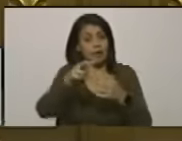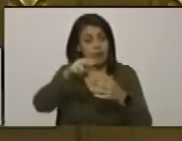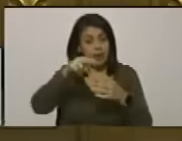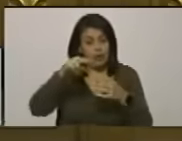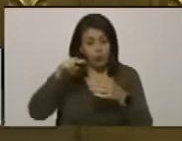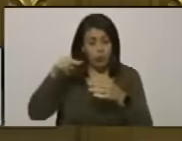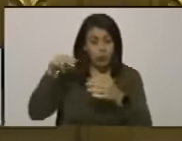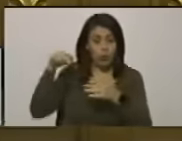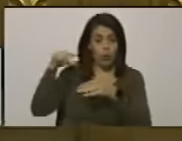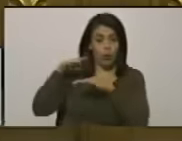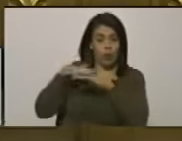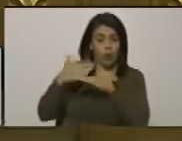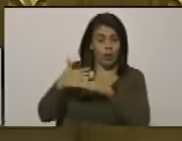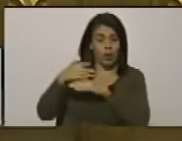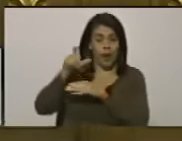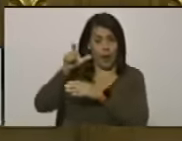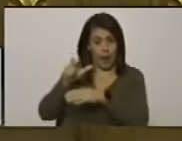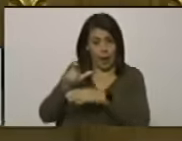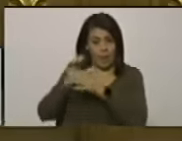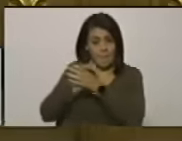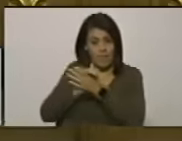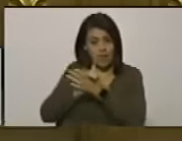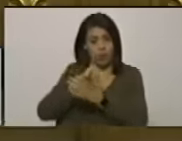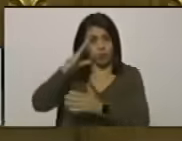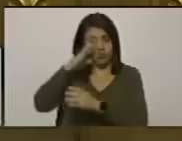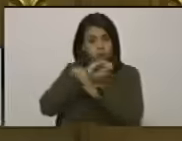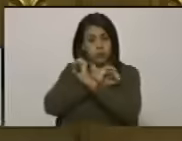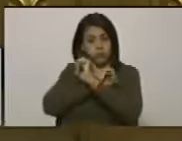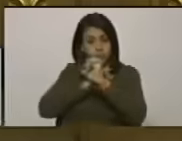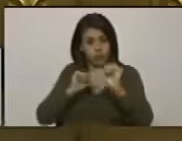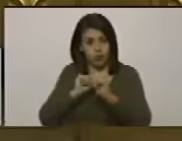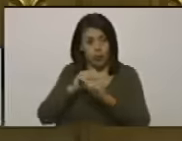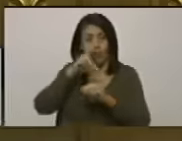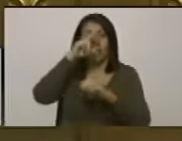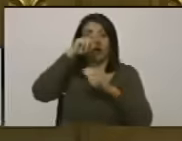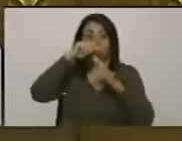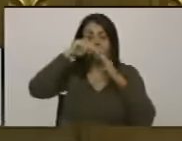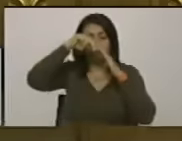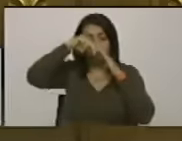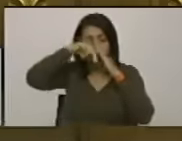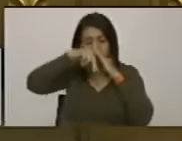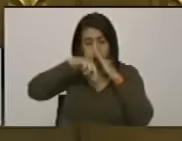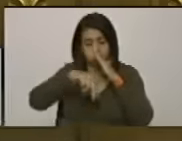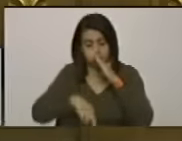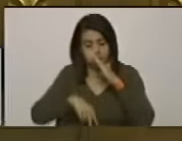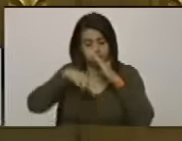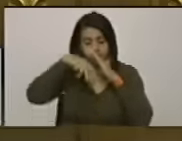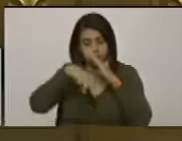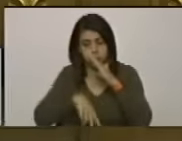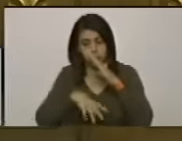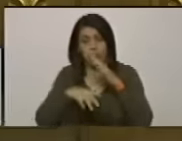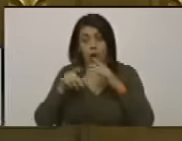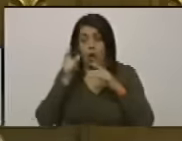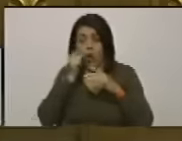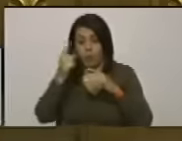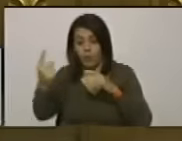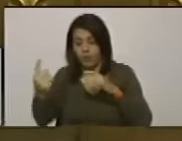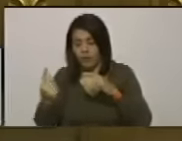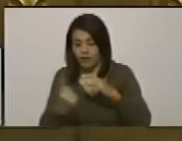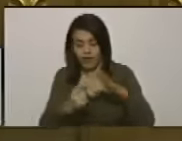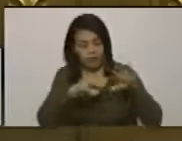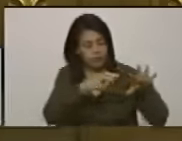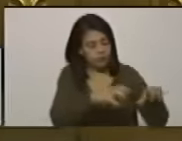se estaba ahogando y Víctor Hugo a esa edad fue a socorrer a ese compañero y a sacarlo y a arrastrarlo hacia la orilla